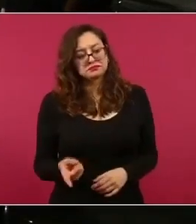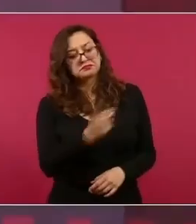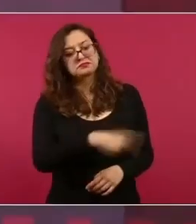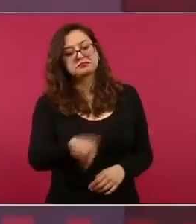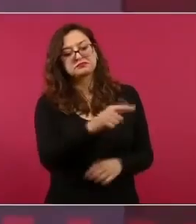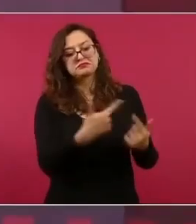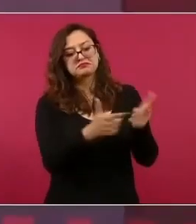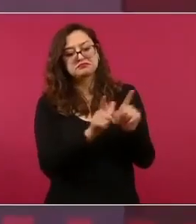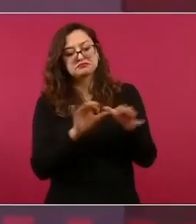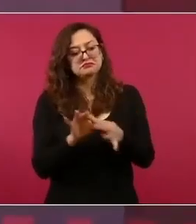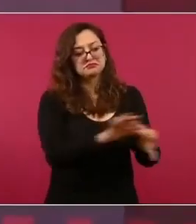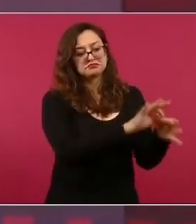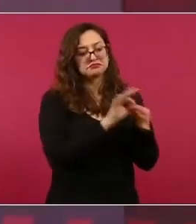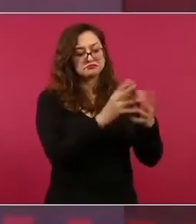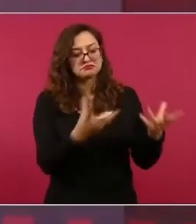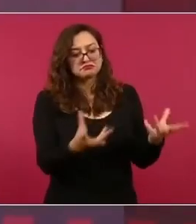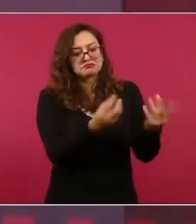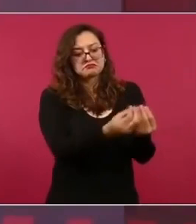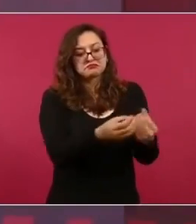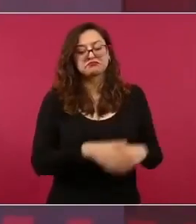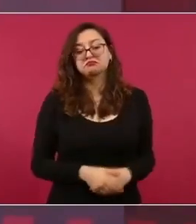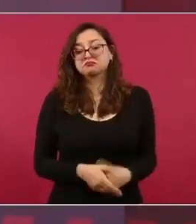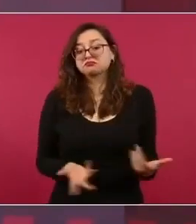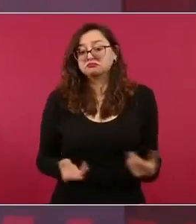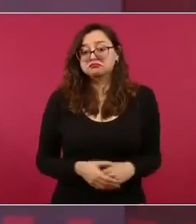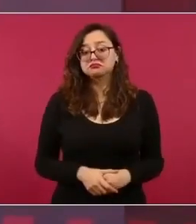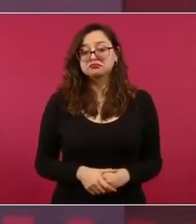gente con mucho dinero,